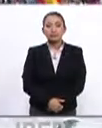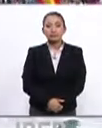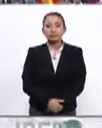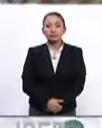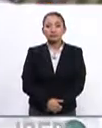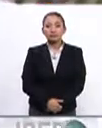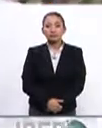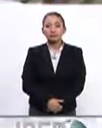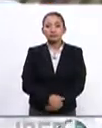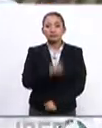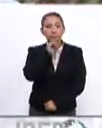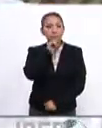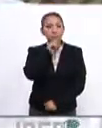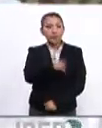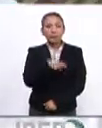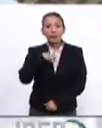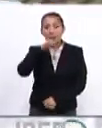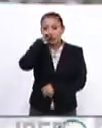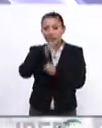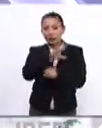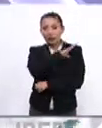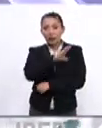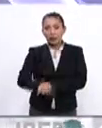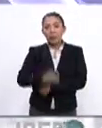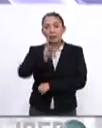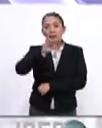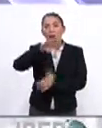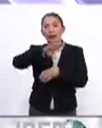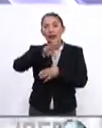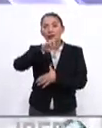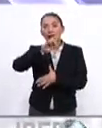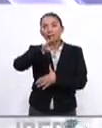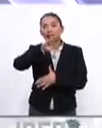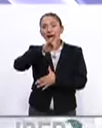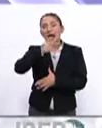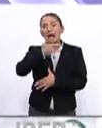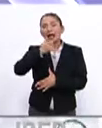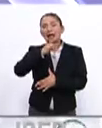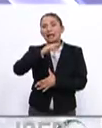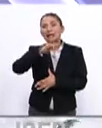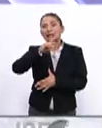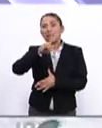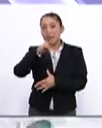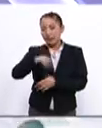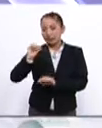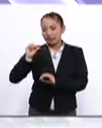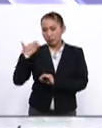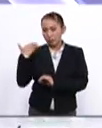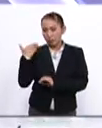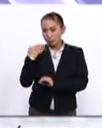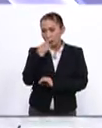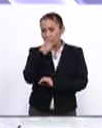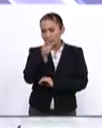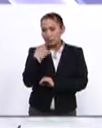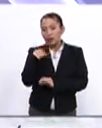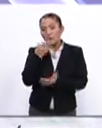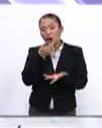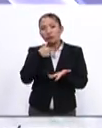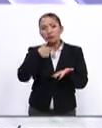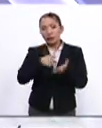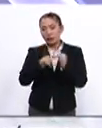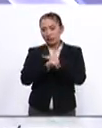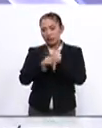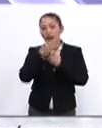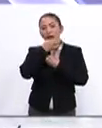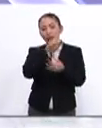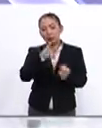También la secretaria general iberoamericana Rebeca Greenspan hace unos instantes comunicó a través de sus